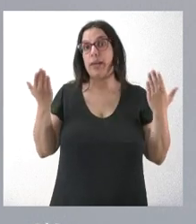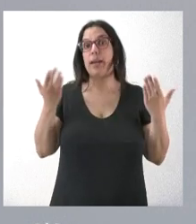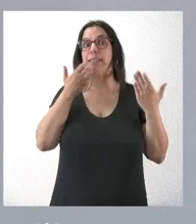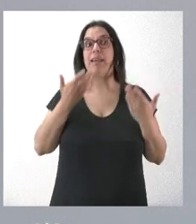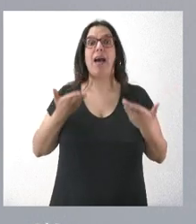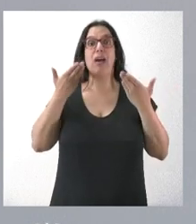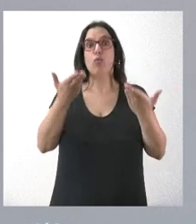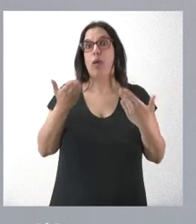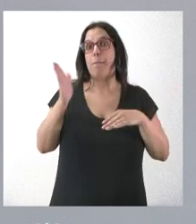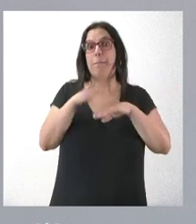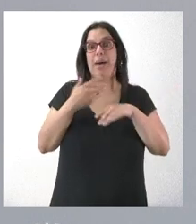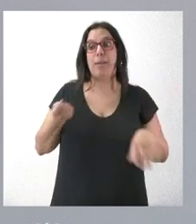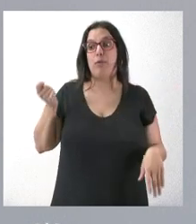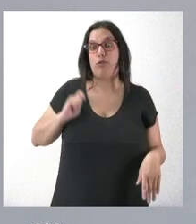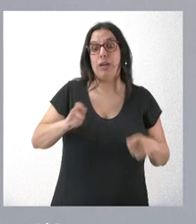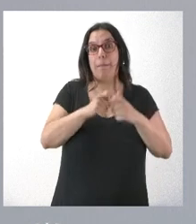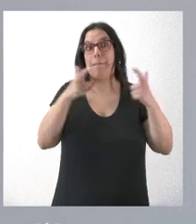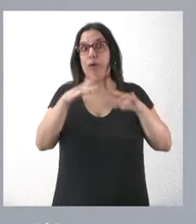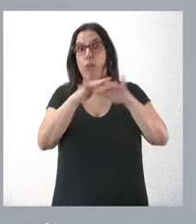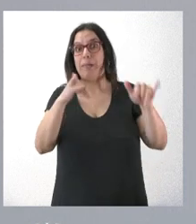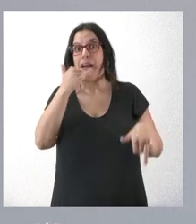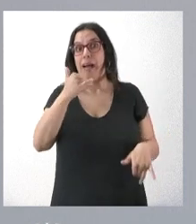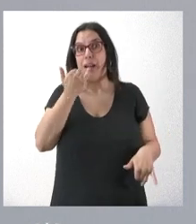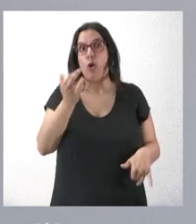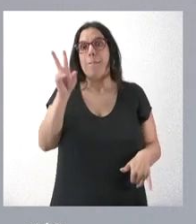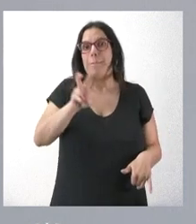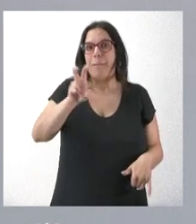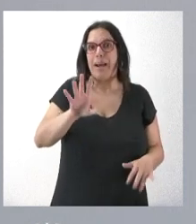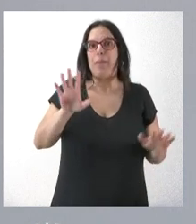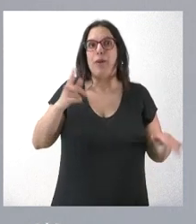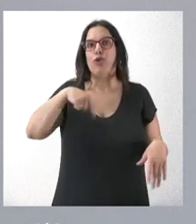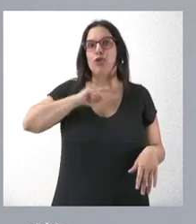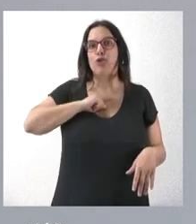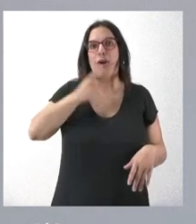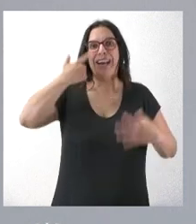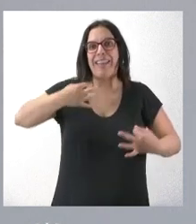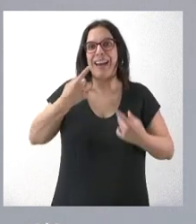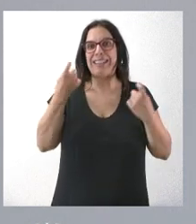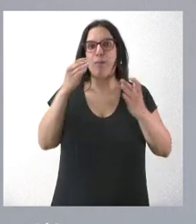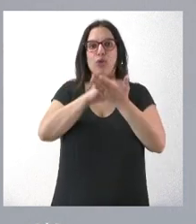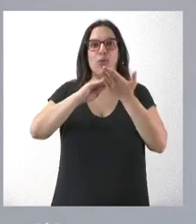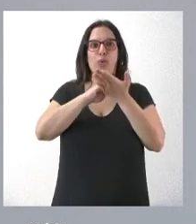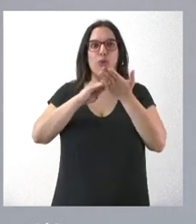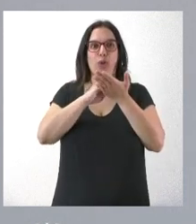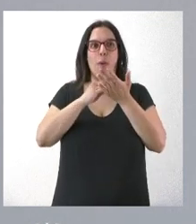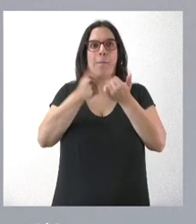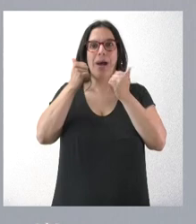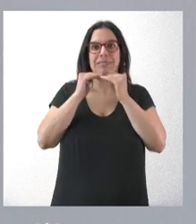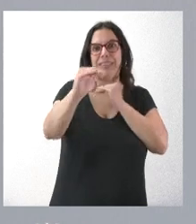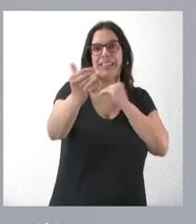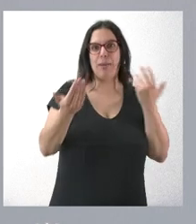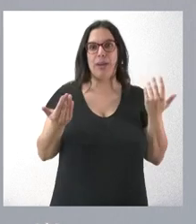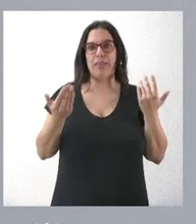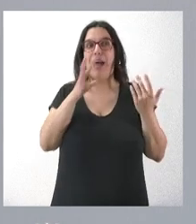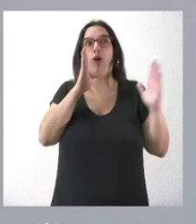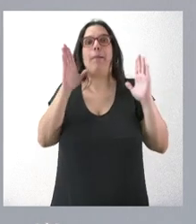a paliar, en cierto modo, el problema que tenemos, pero lo que nosotros necesitamos es una solución estructural, no una solución coyuntural,